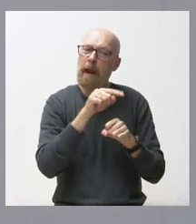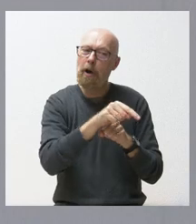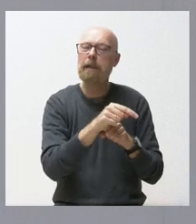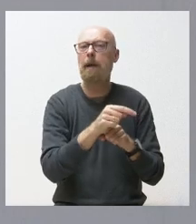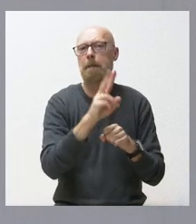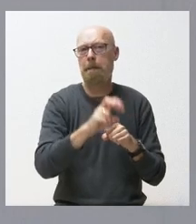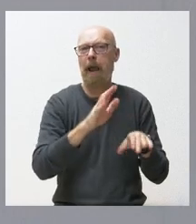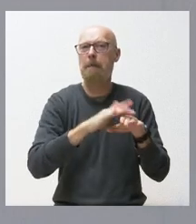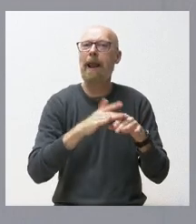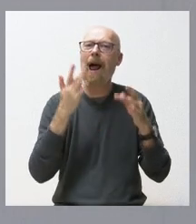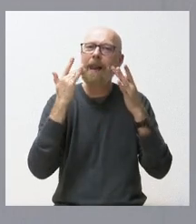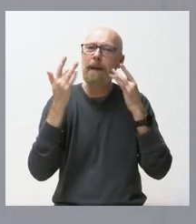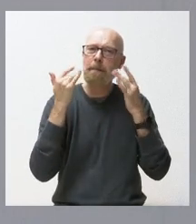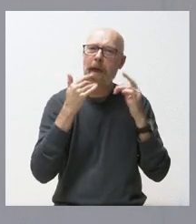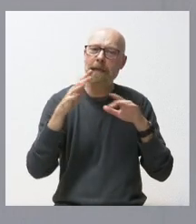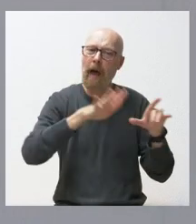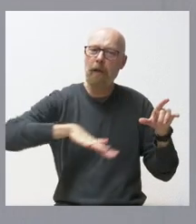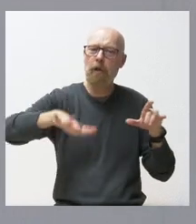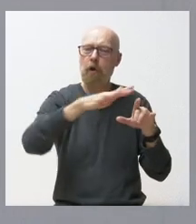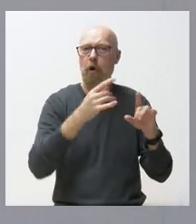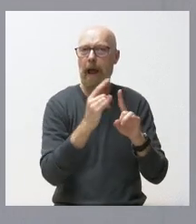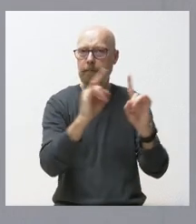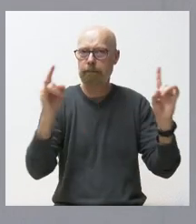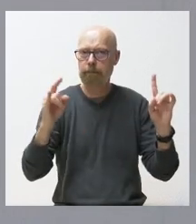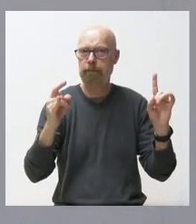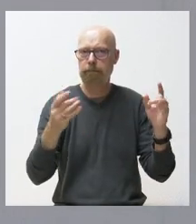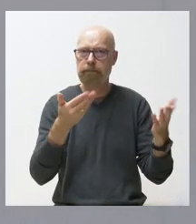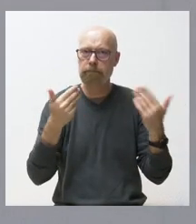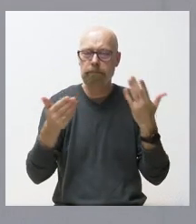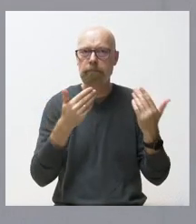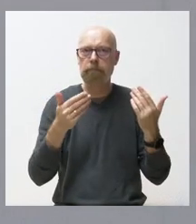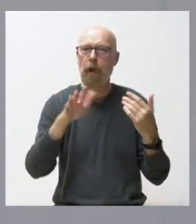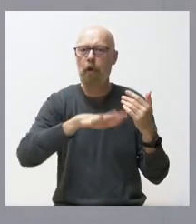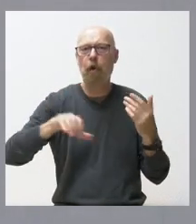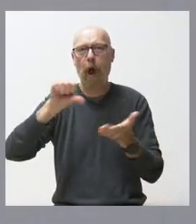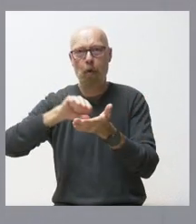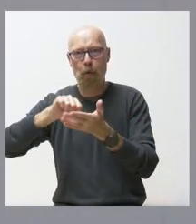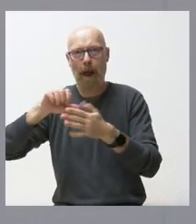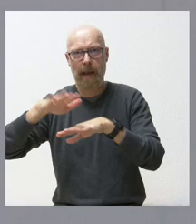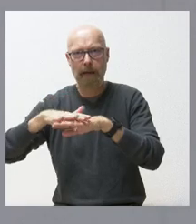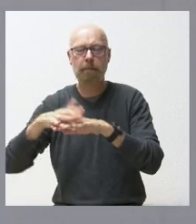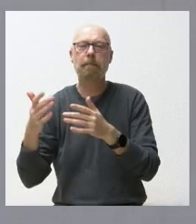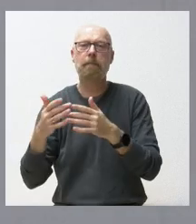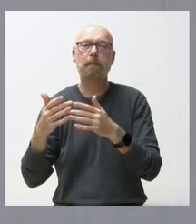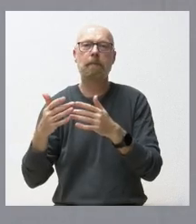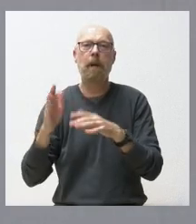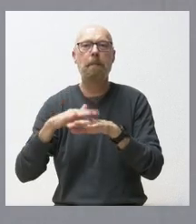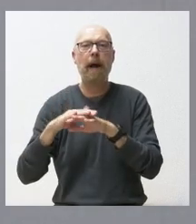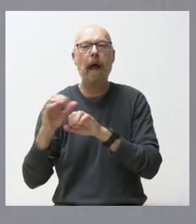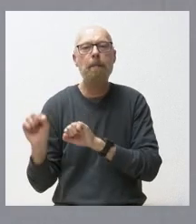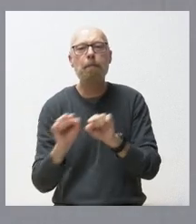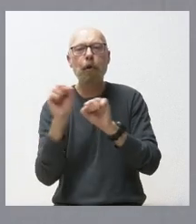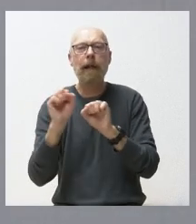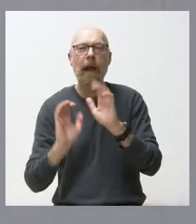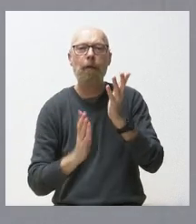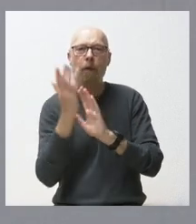perimetral de todo lo que son las actividades y las zonas urbanas para proteger contra posibles incendios y también para